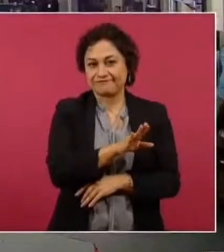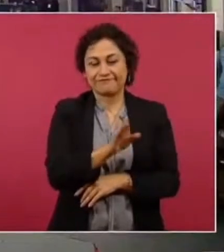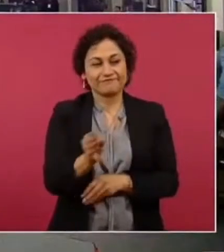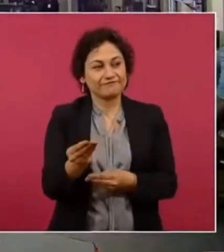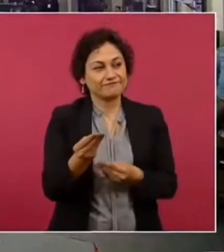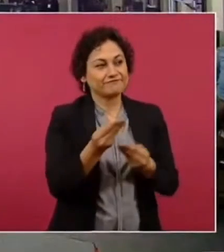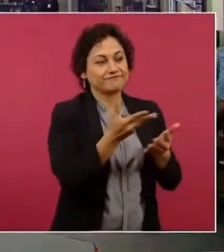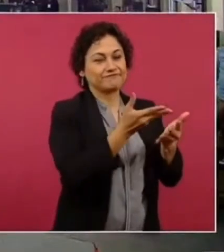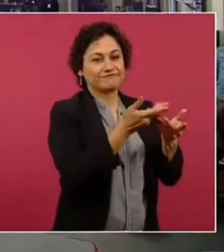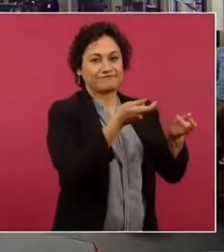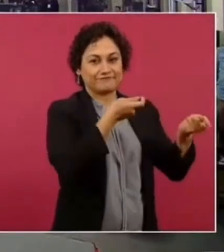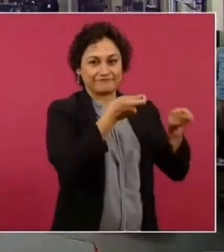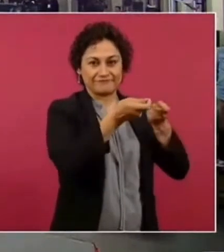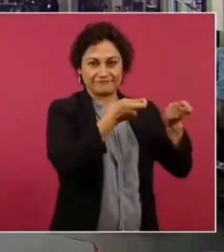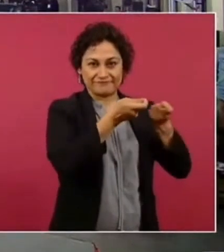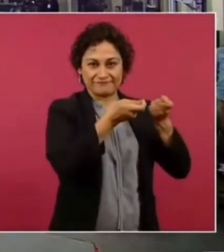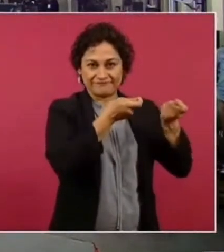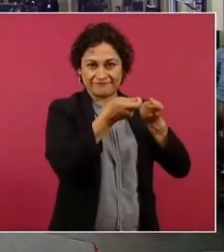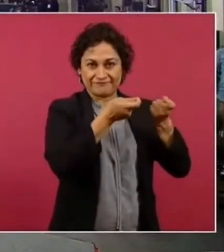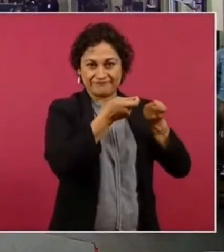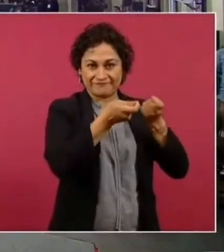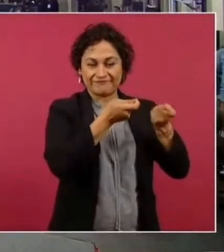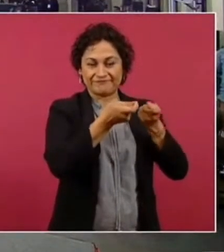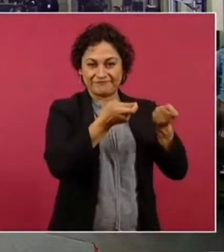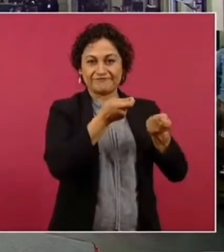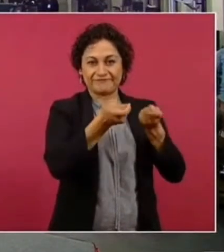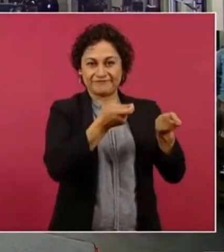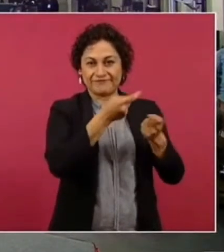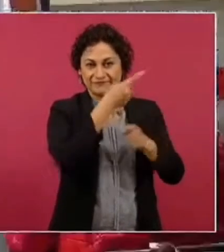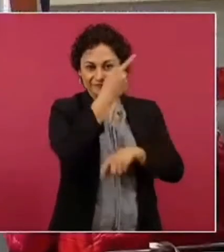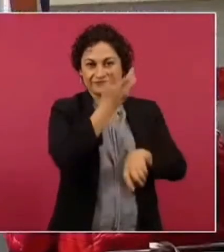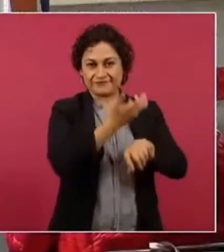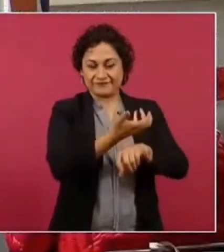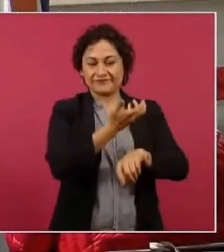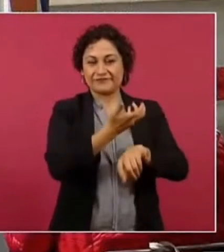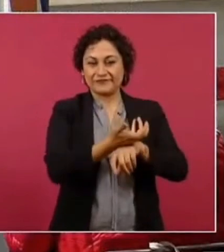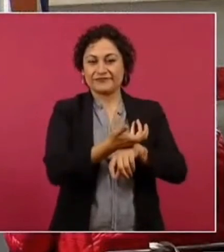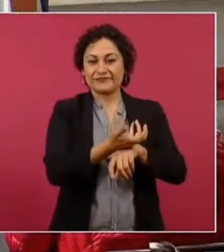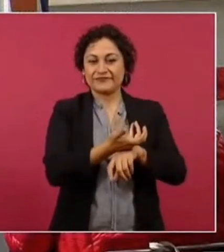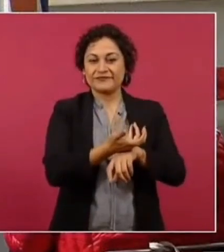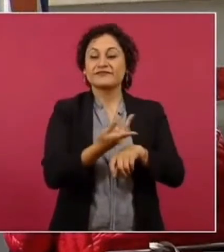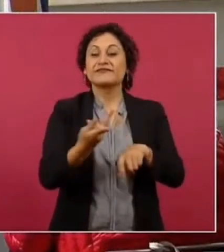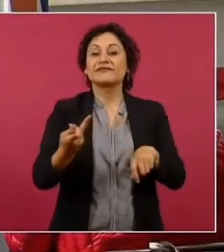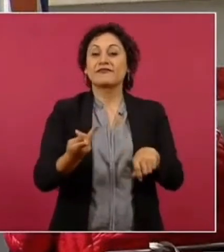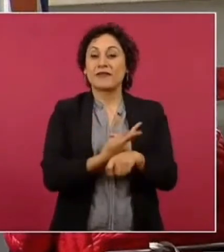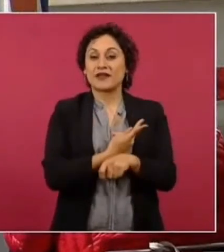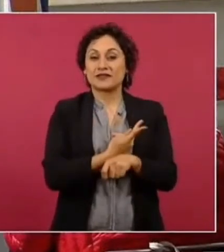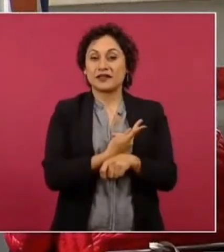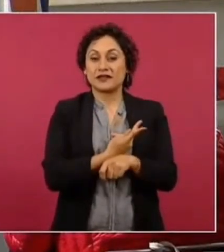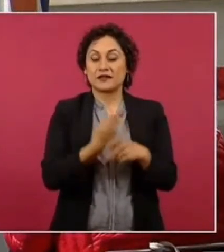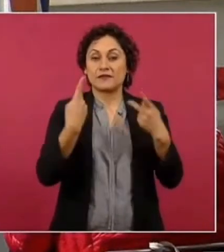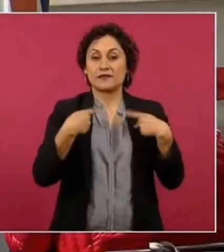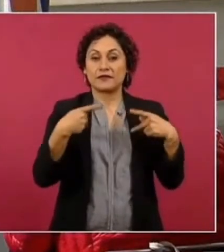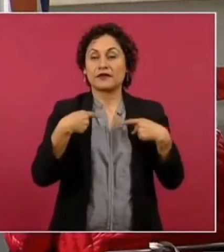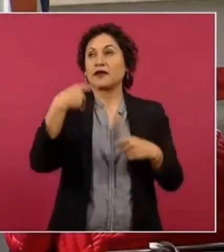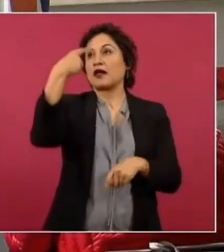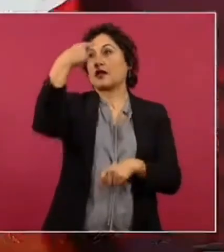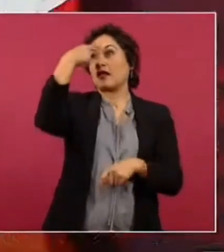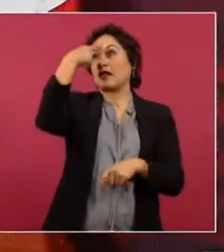no permiten que la gente tenga ahora sí